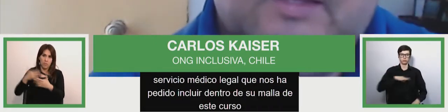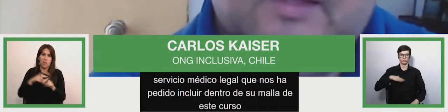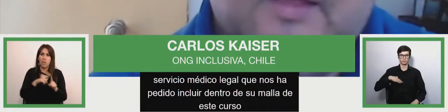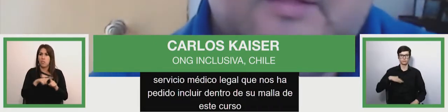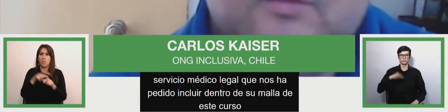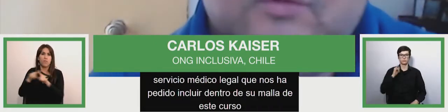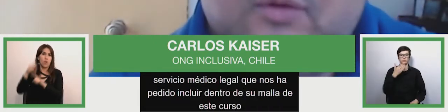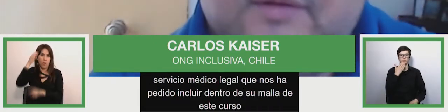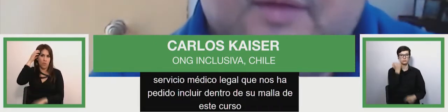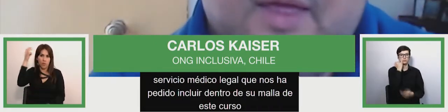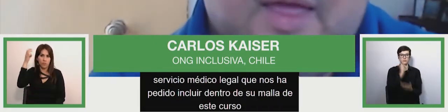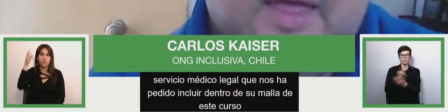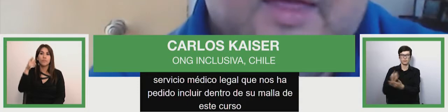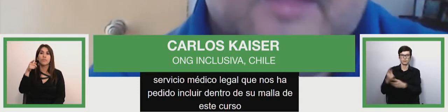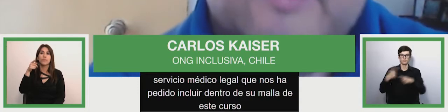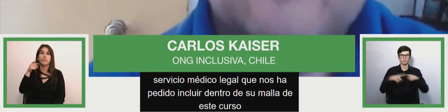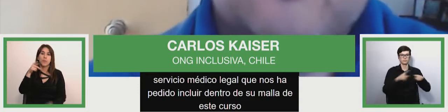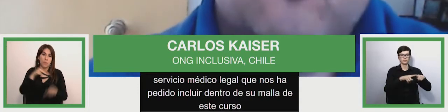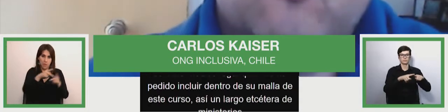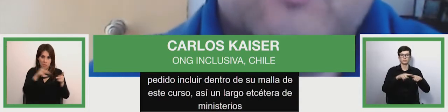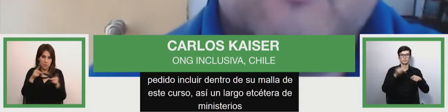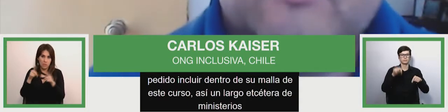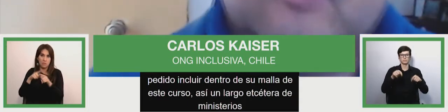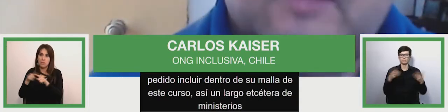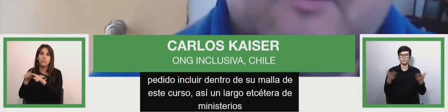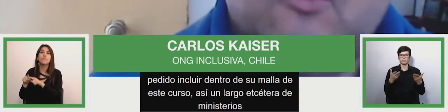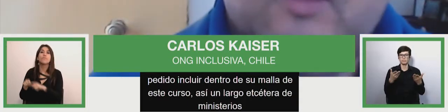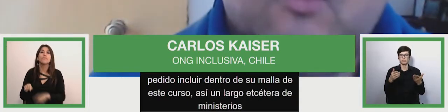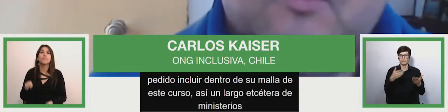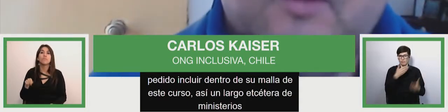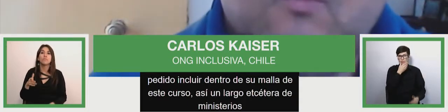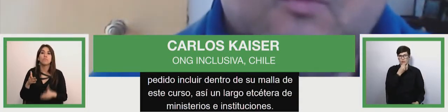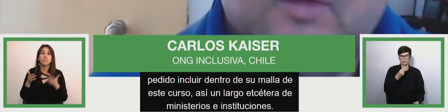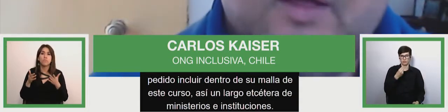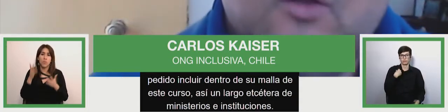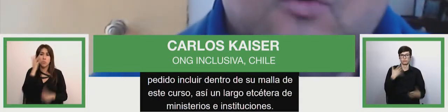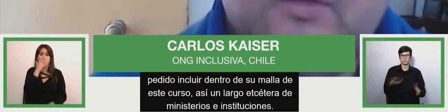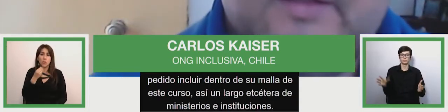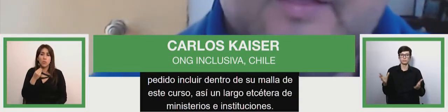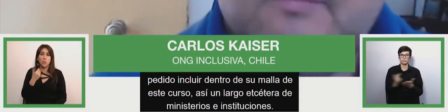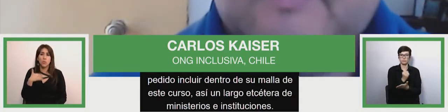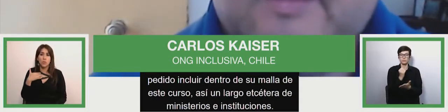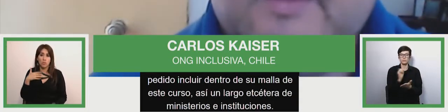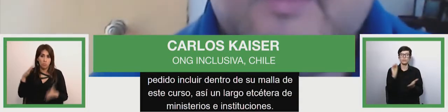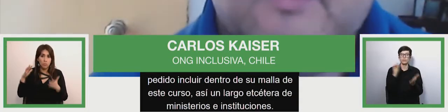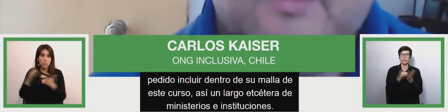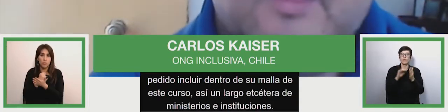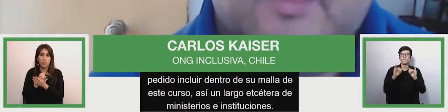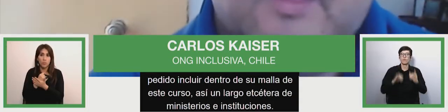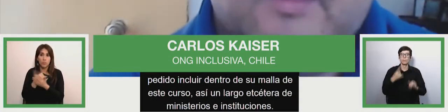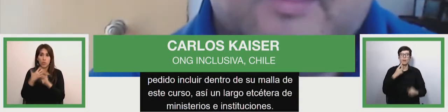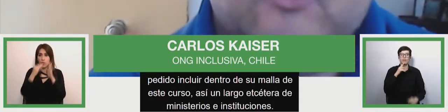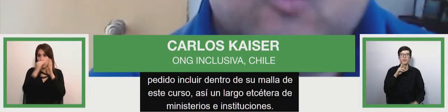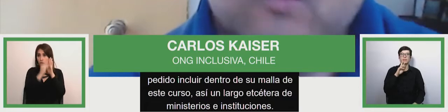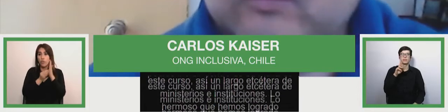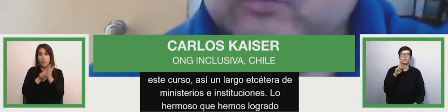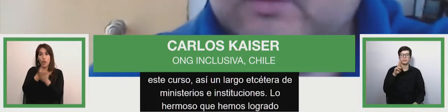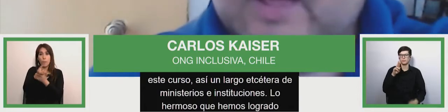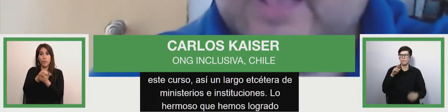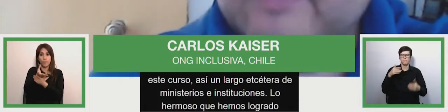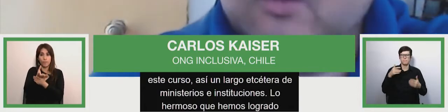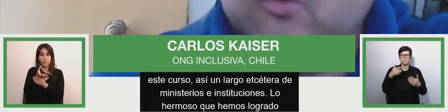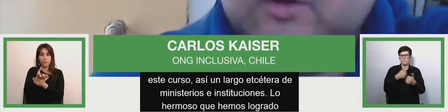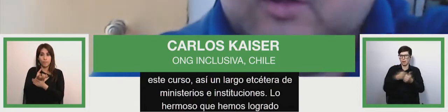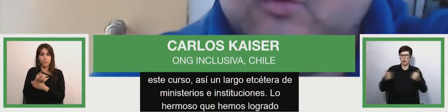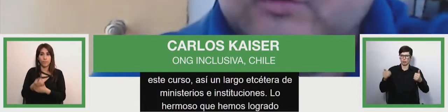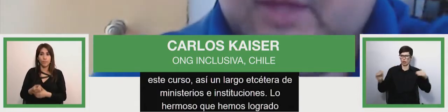y de instituciones que ha sido lo hermoso que hemos logrado poner un modelo de transversalidad estos cursos son